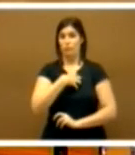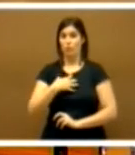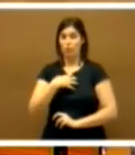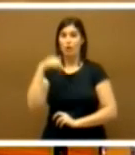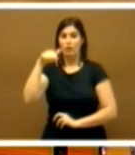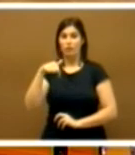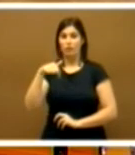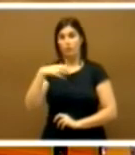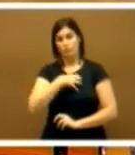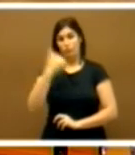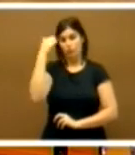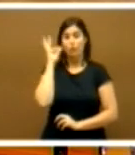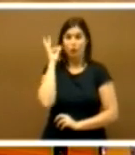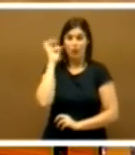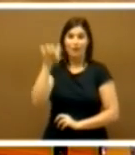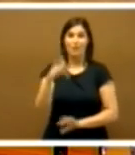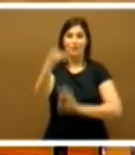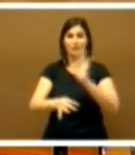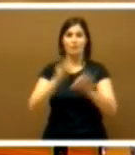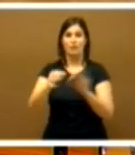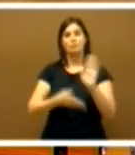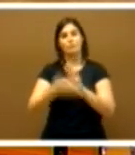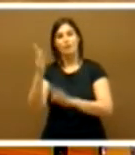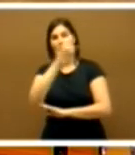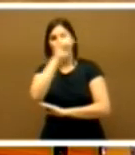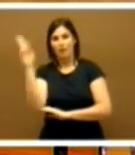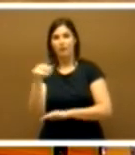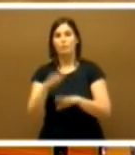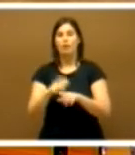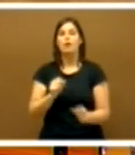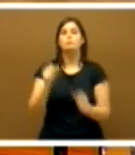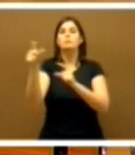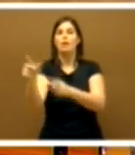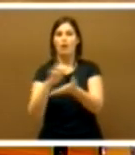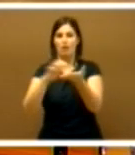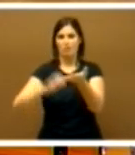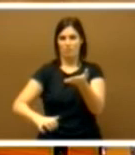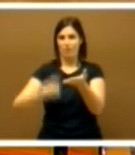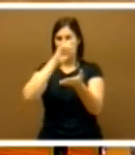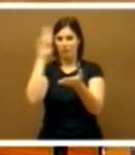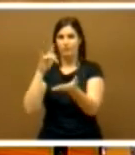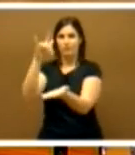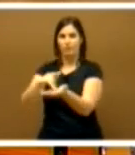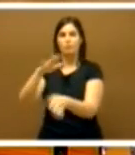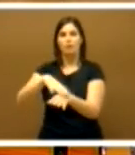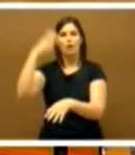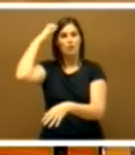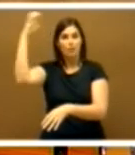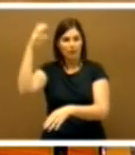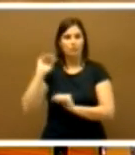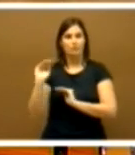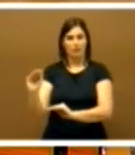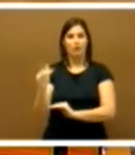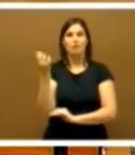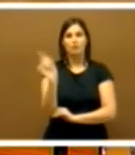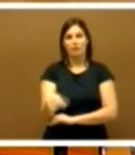una funcionaria en este caso de esta cámara hacia Madrid para darle traslado por escrito a su majestad el rey y al excelentísimo señor